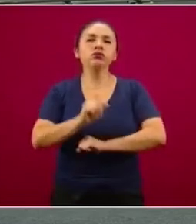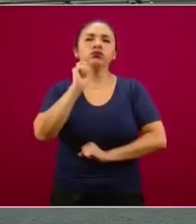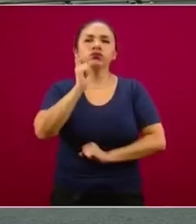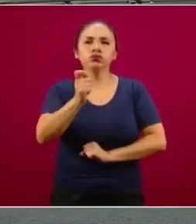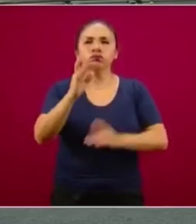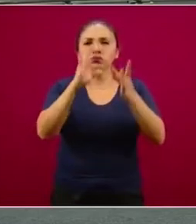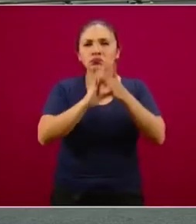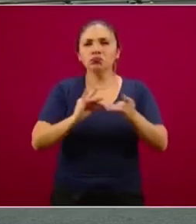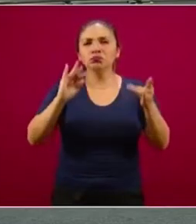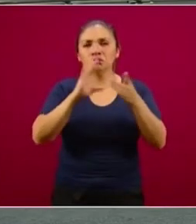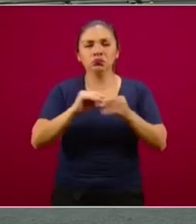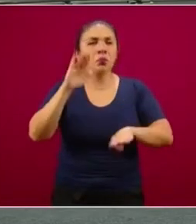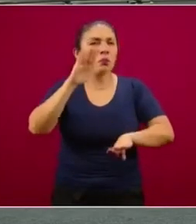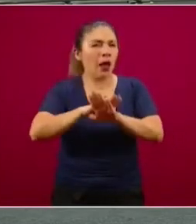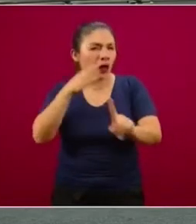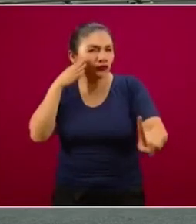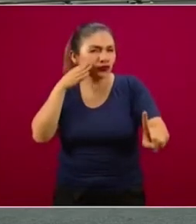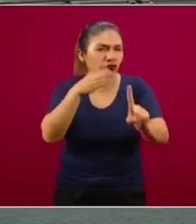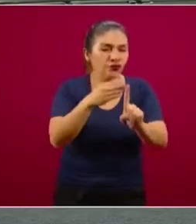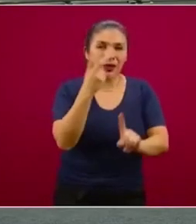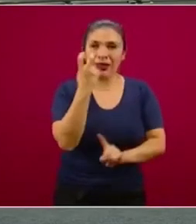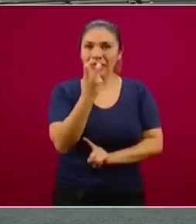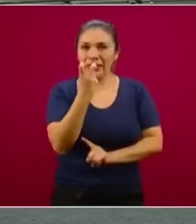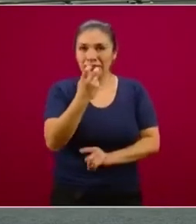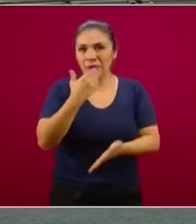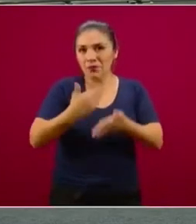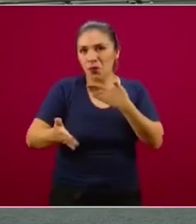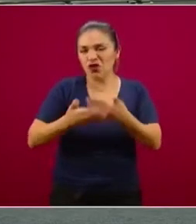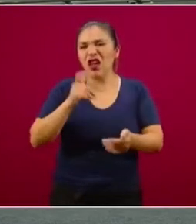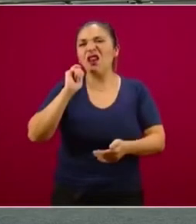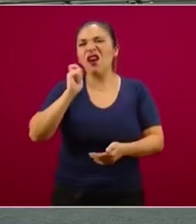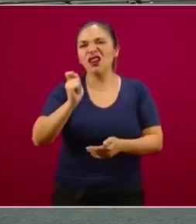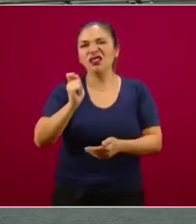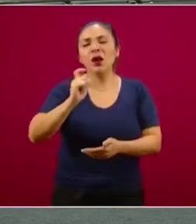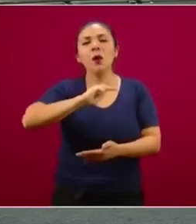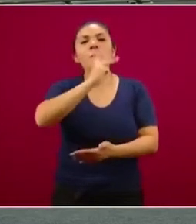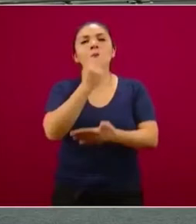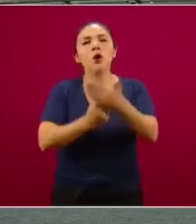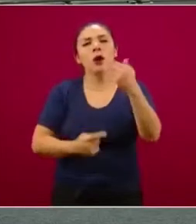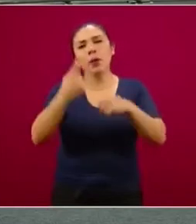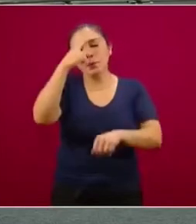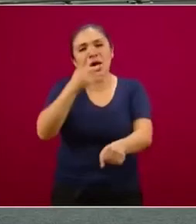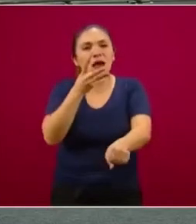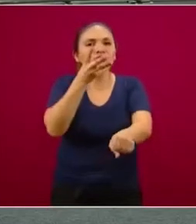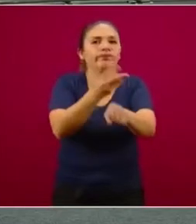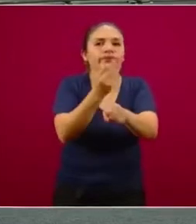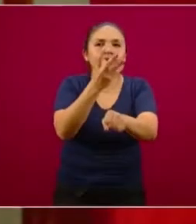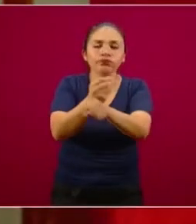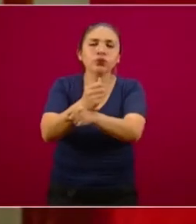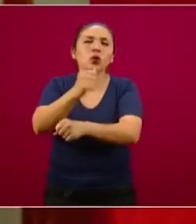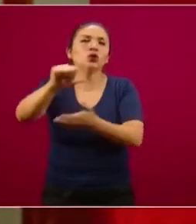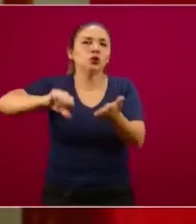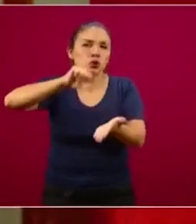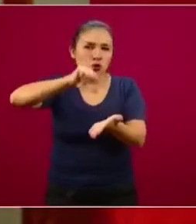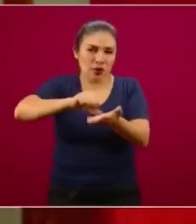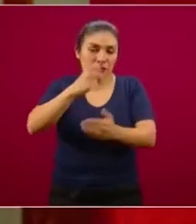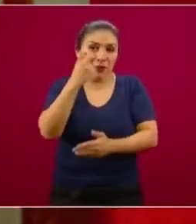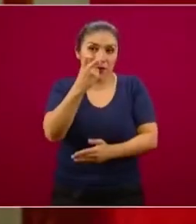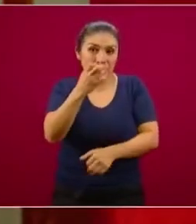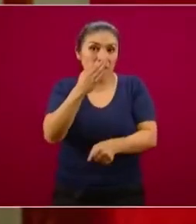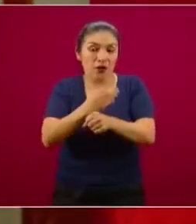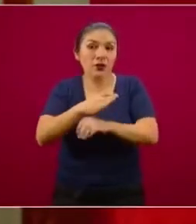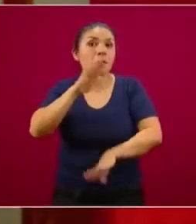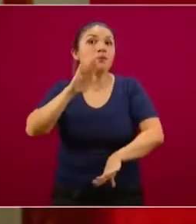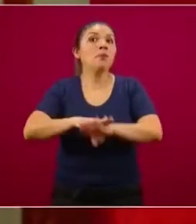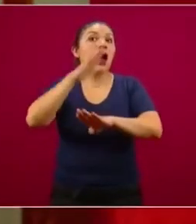Más en particular de esta vertiente de lo que es el Programa de Mejoramiento Urbano como una de las medidas extraordinarias